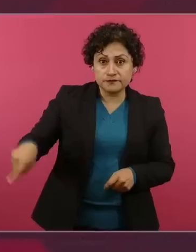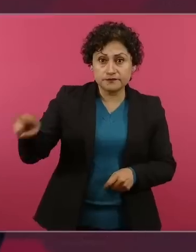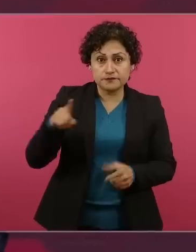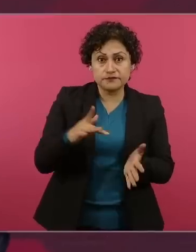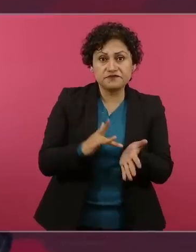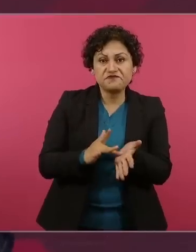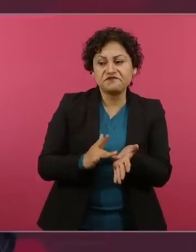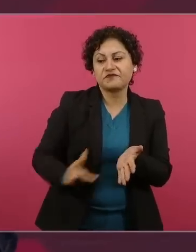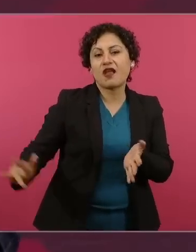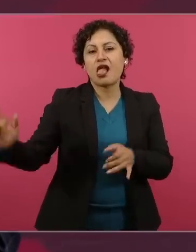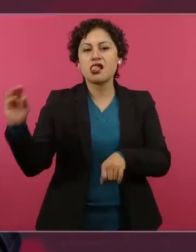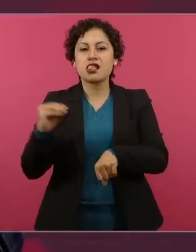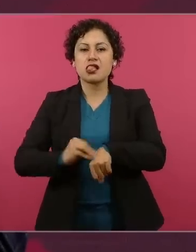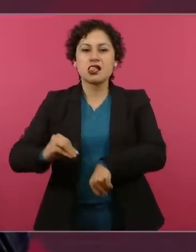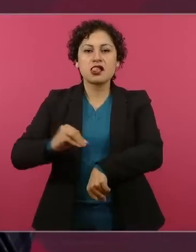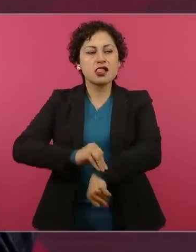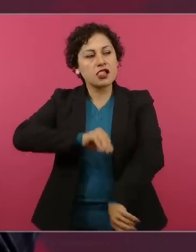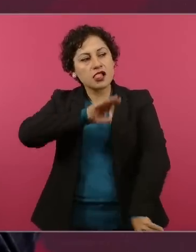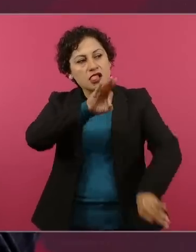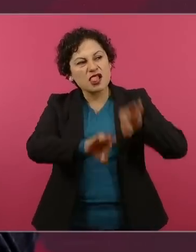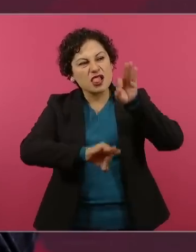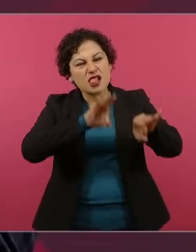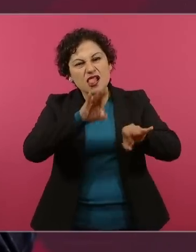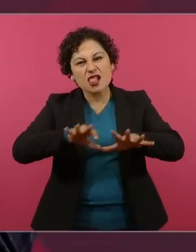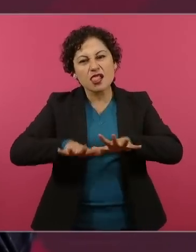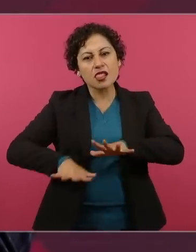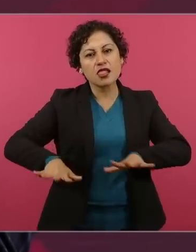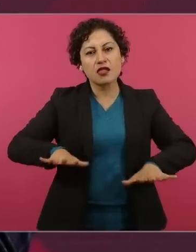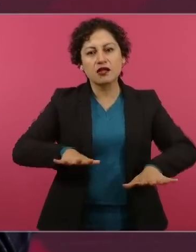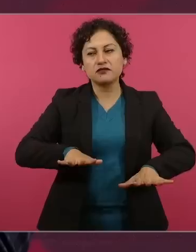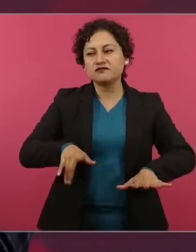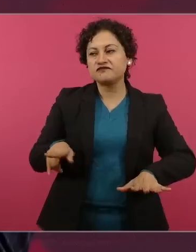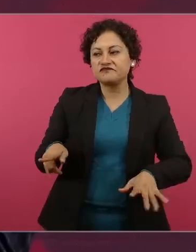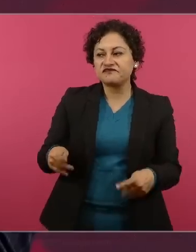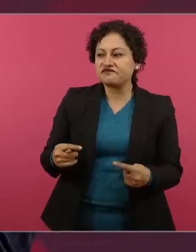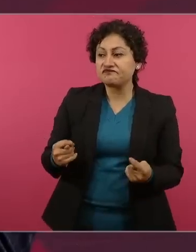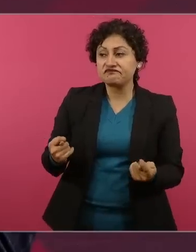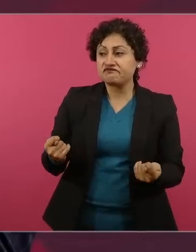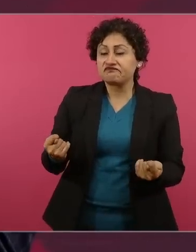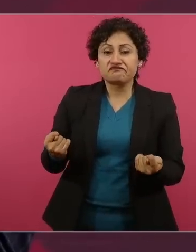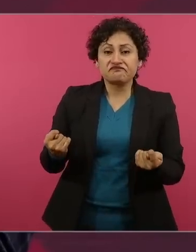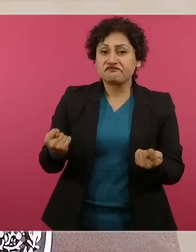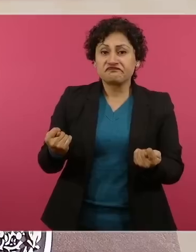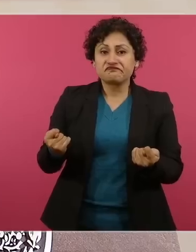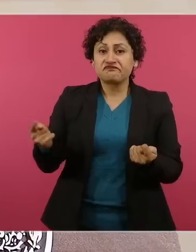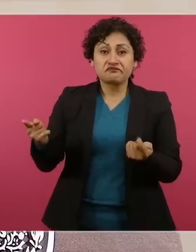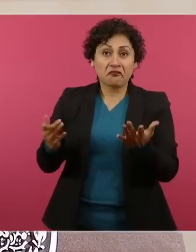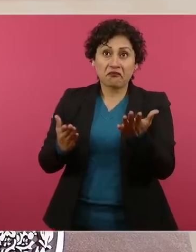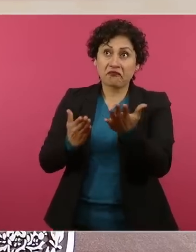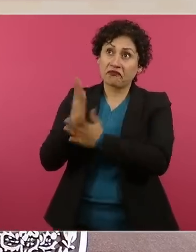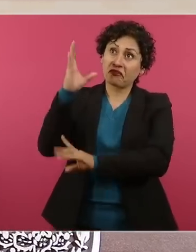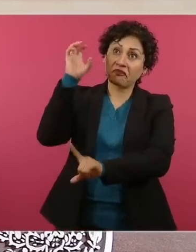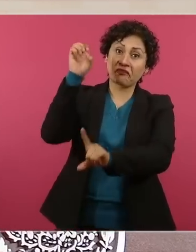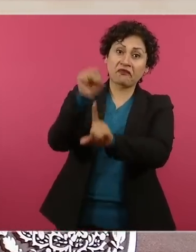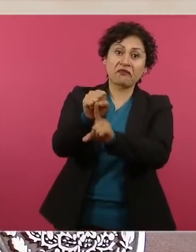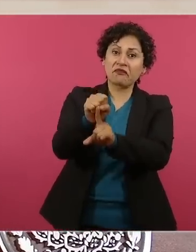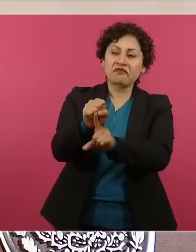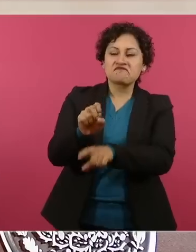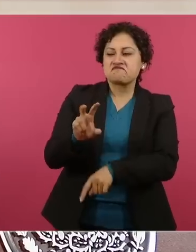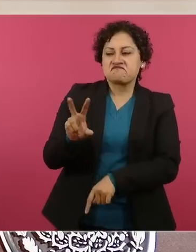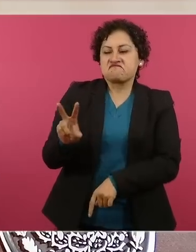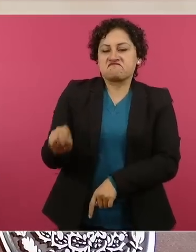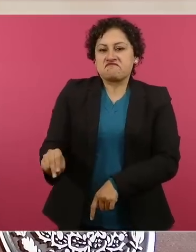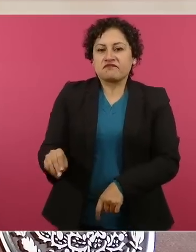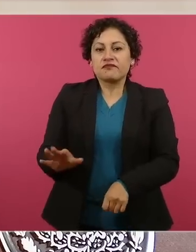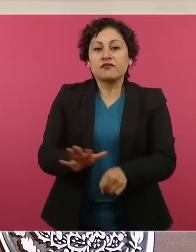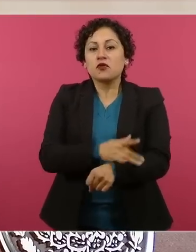y no pasan, porque tenemos un pueblo muy consciente.